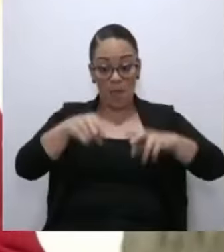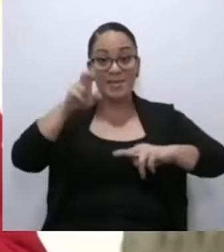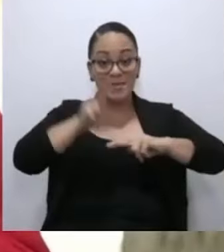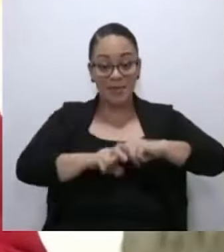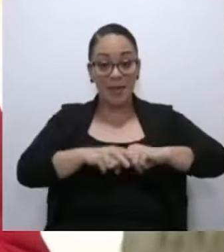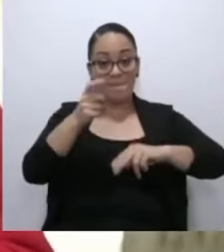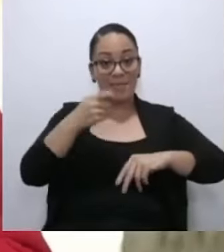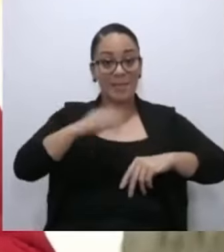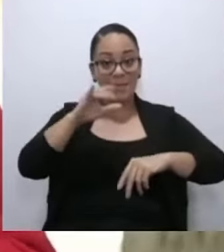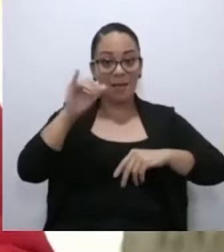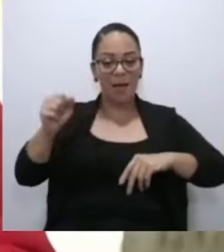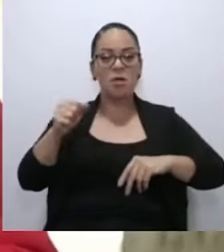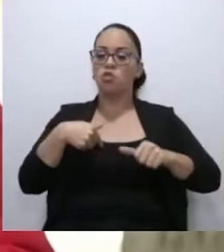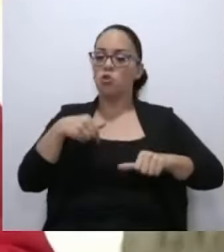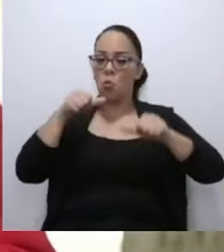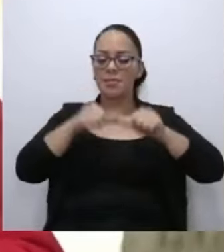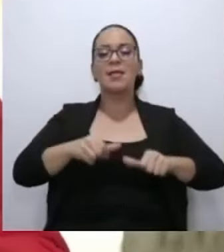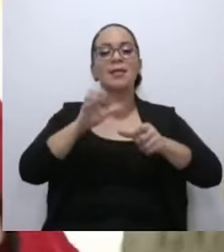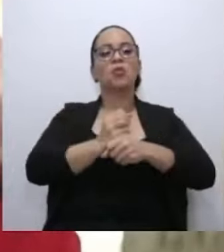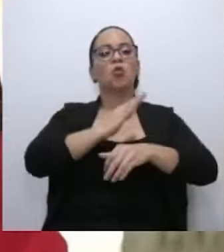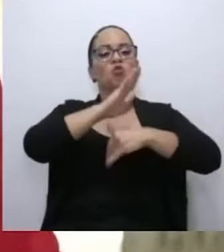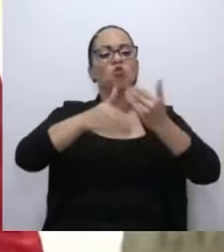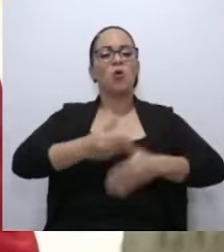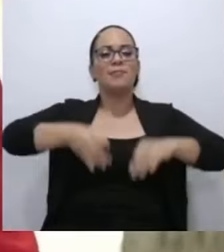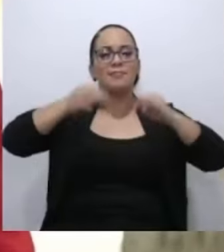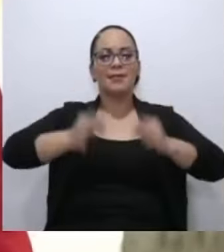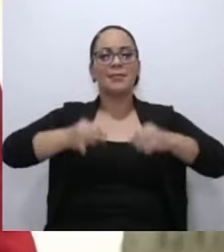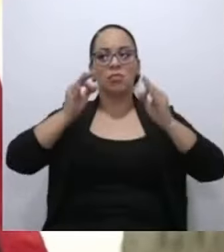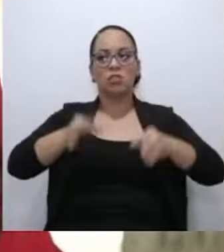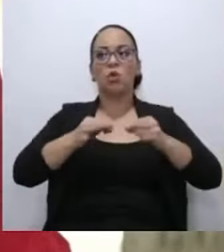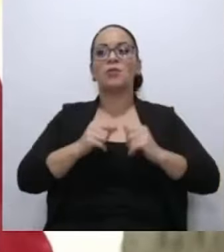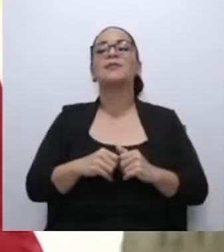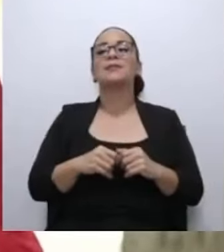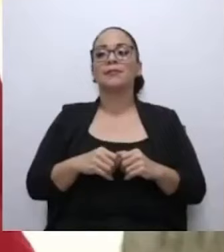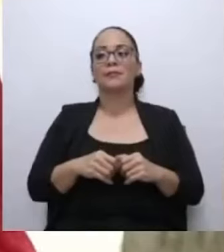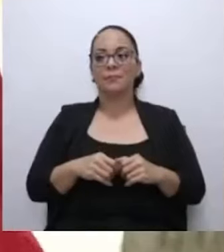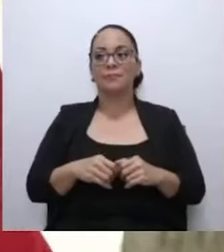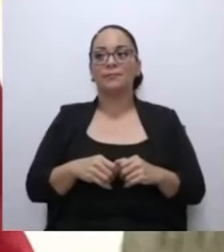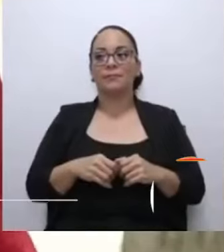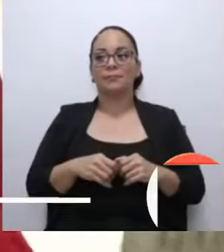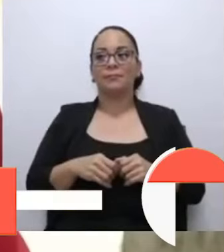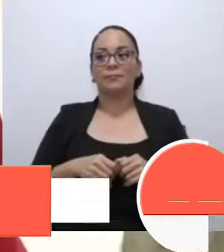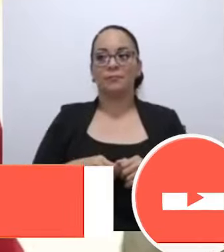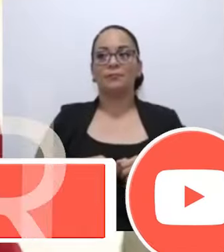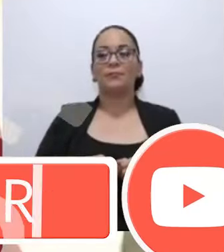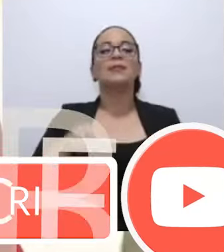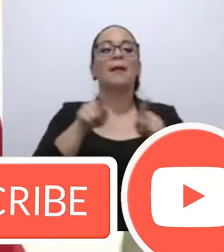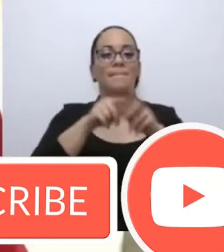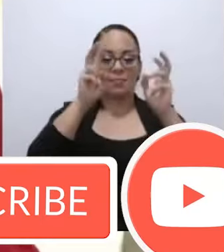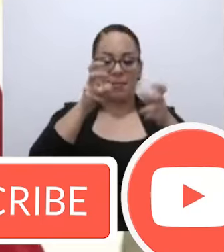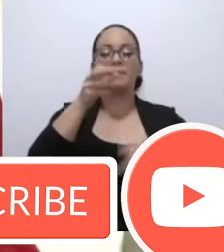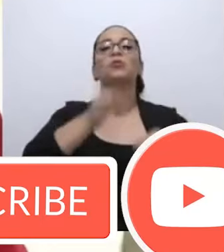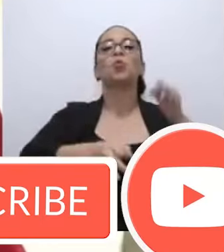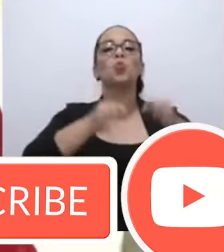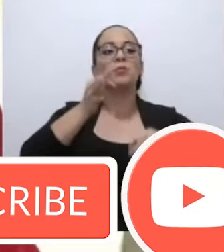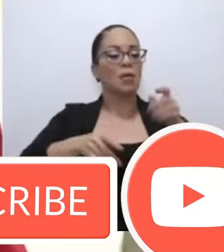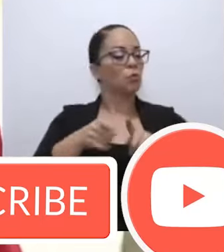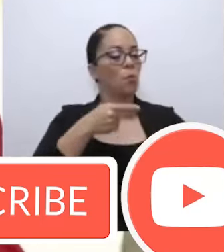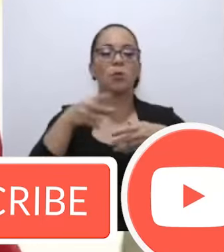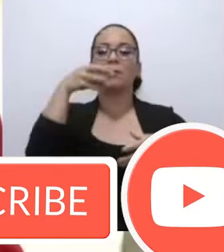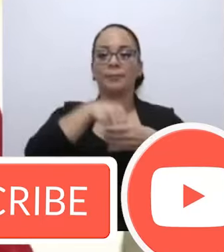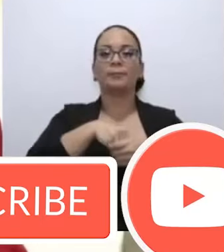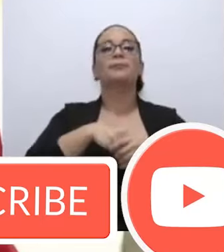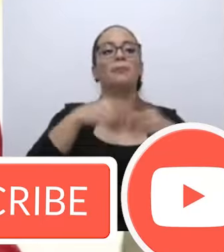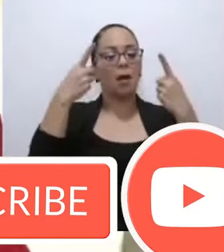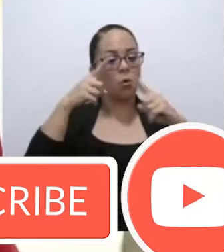todas las decisiones que impliquen incluso aspectos de orden judicial para poder avanzar en este